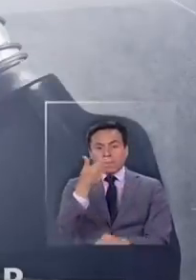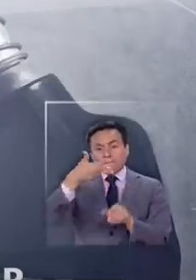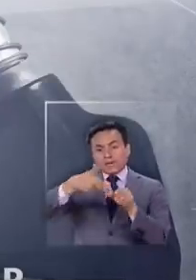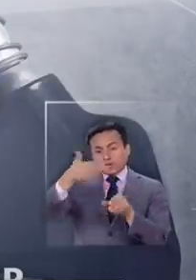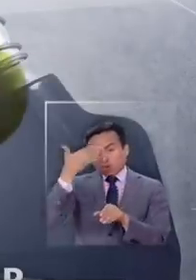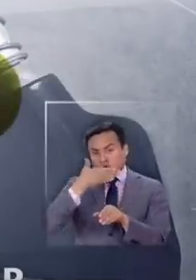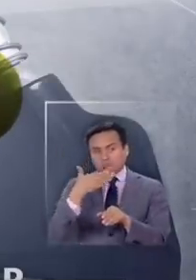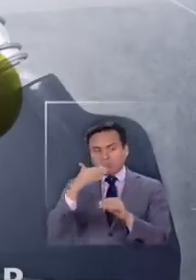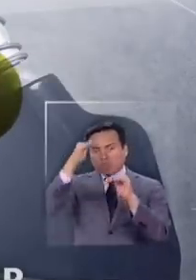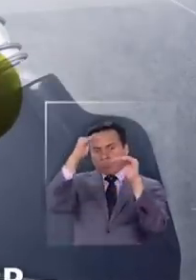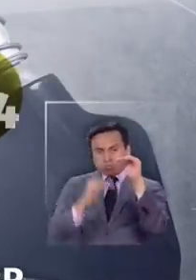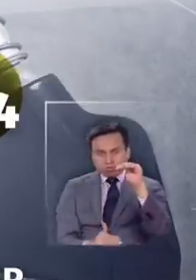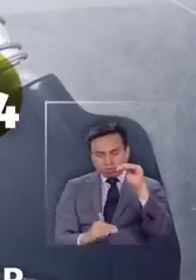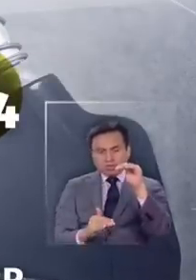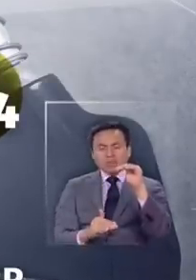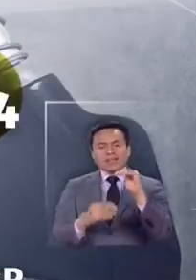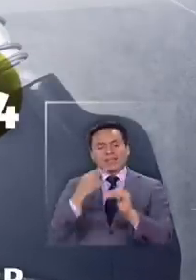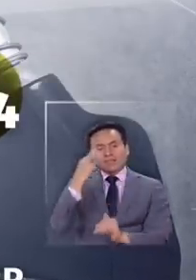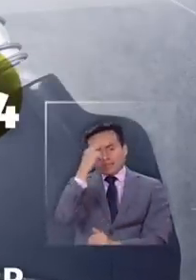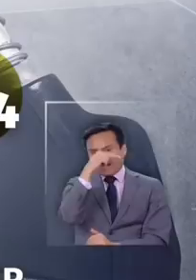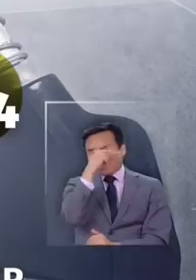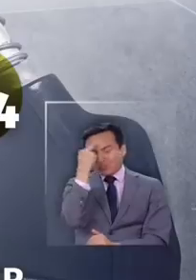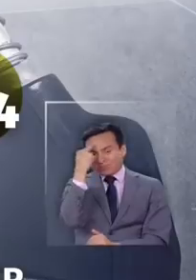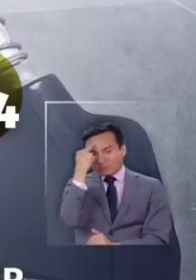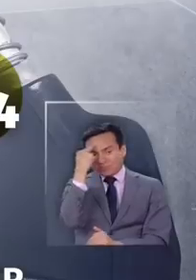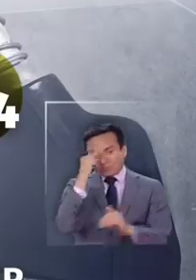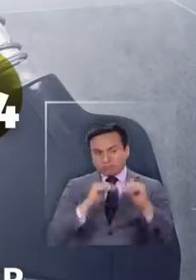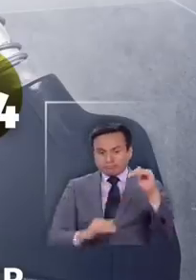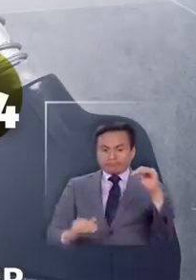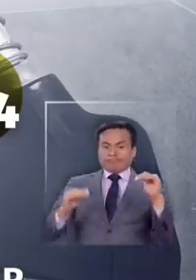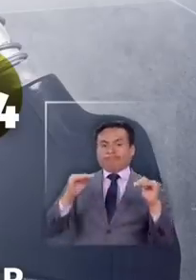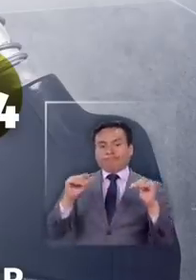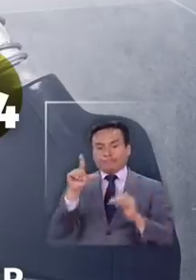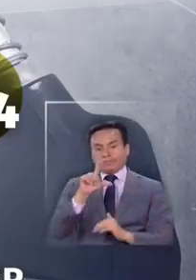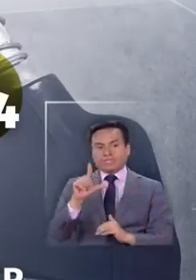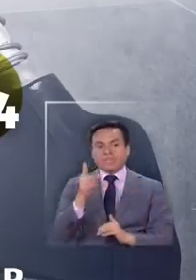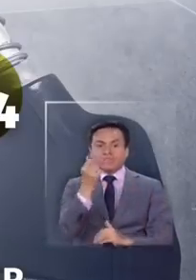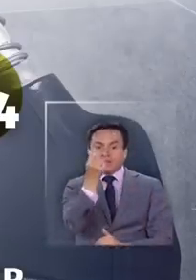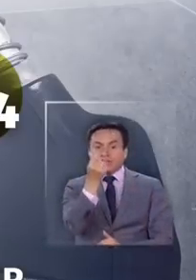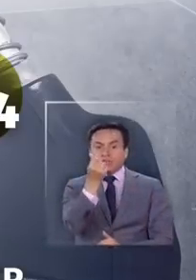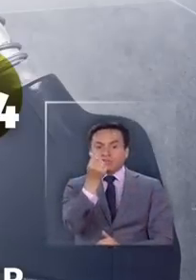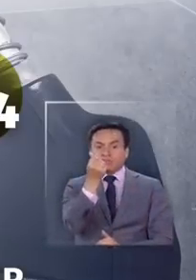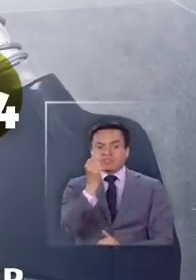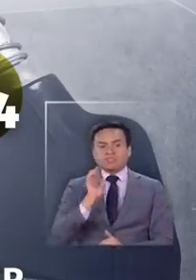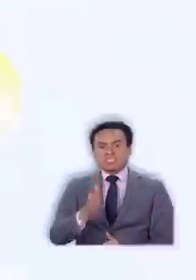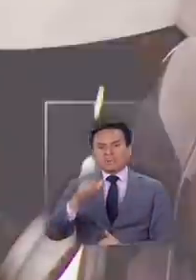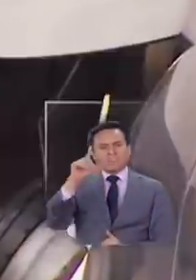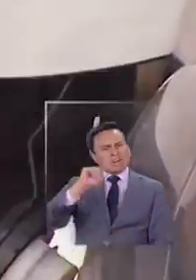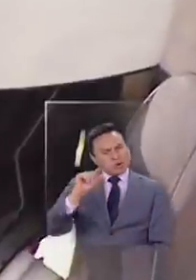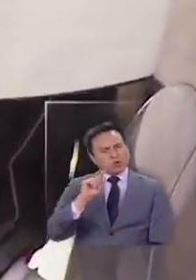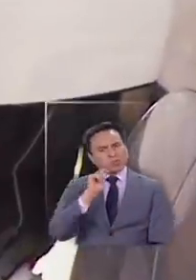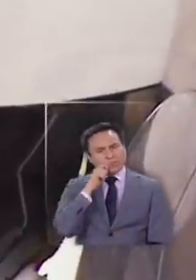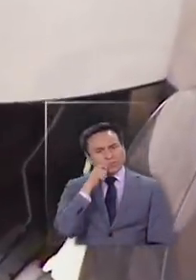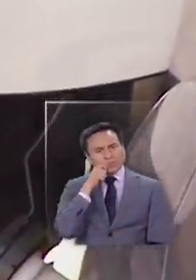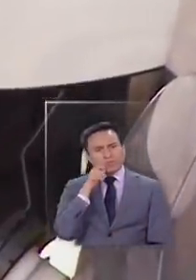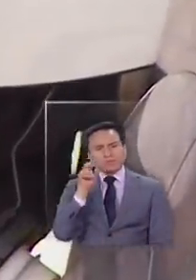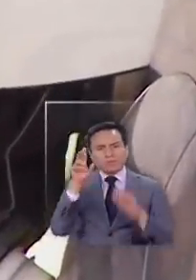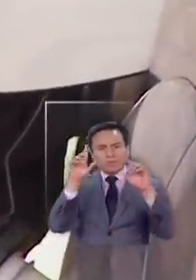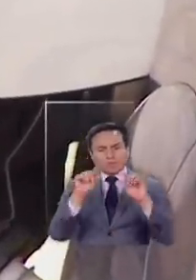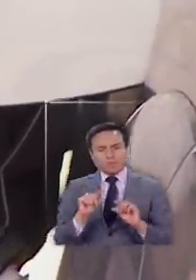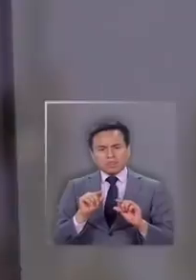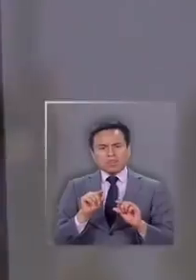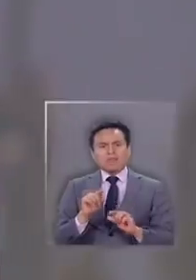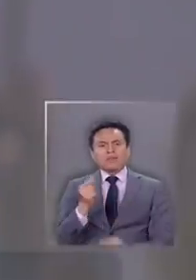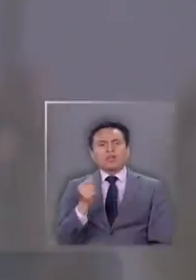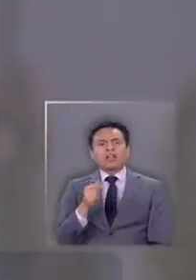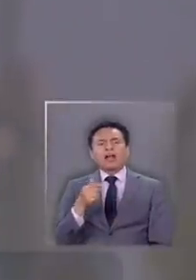petróleo cayó estrepitosamente durante marzo y pese al repunte de este lunes el valor sigue siendo bajo. Descenso que ya provocó que